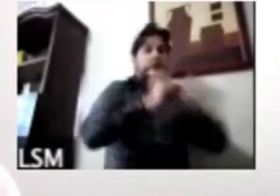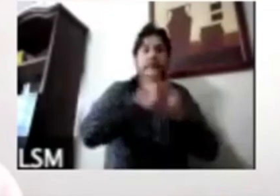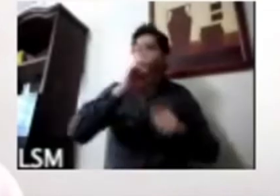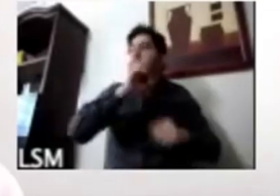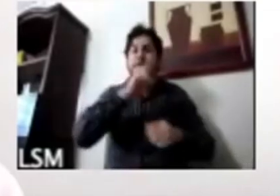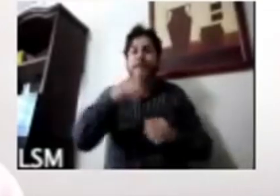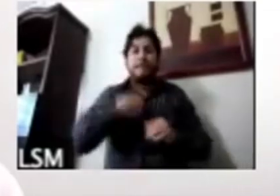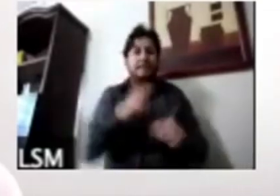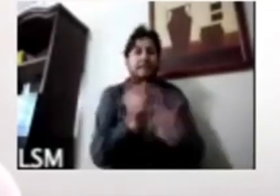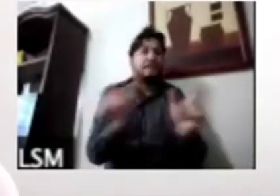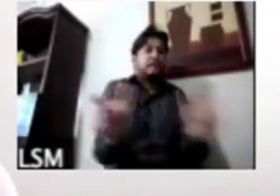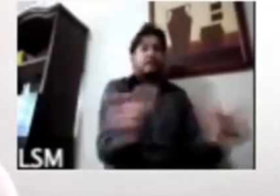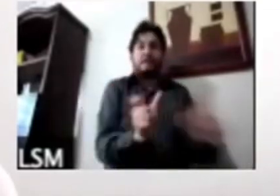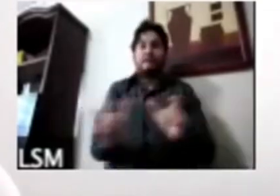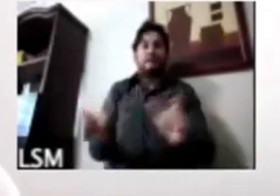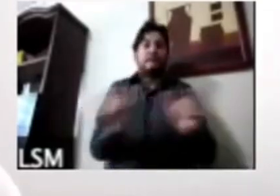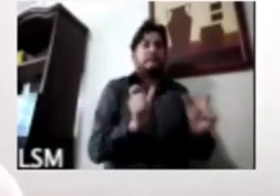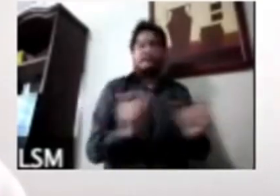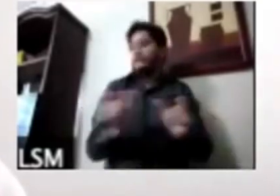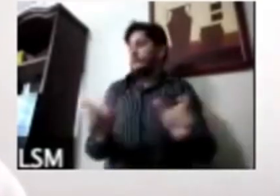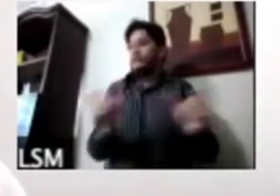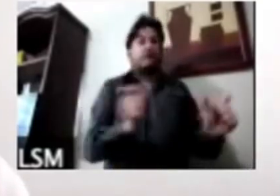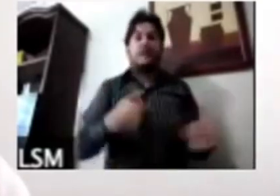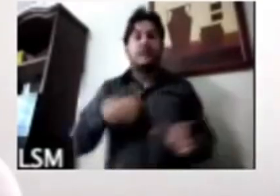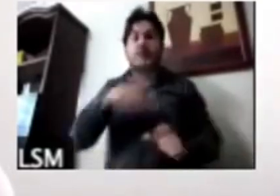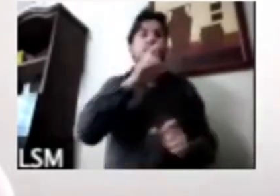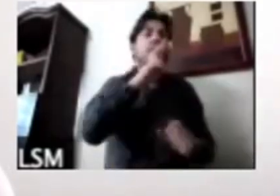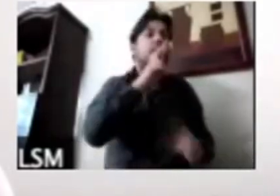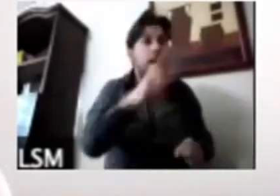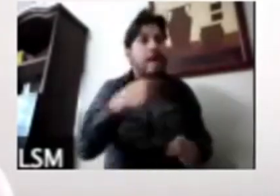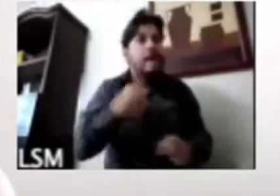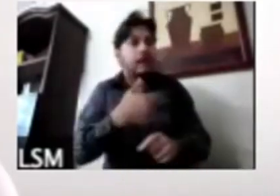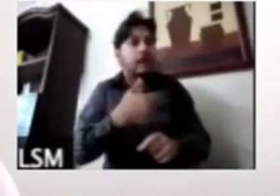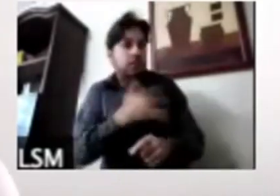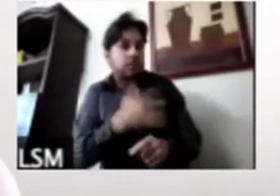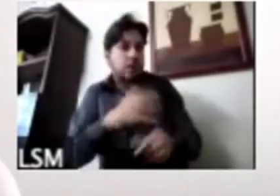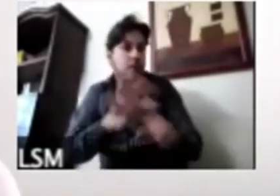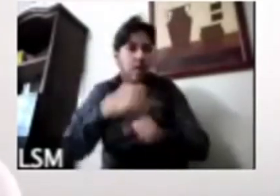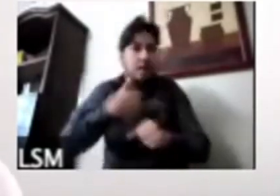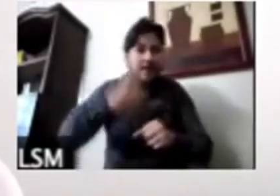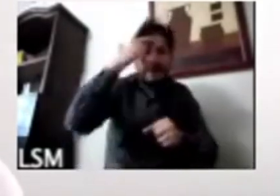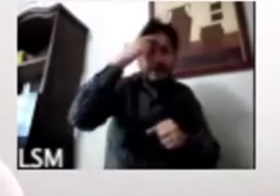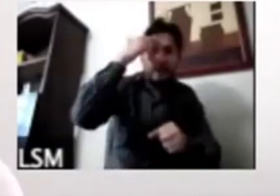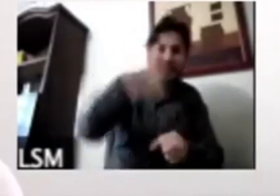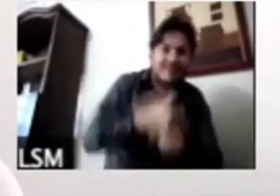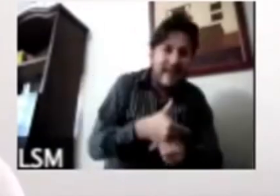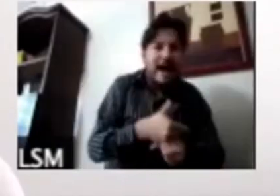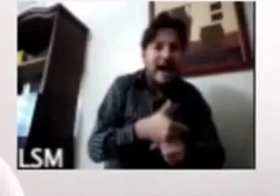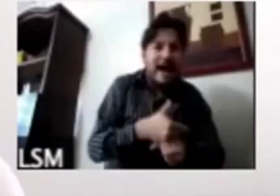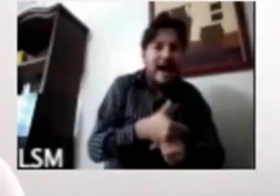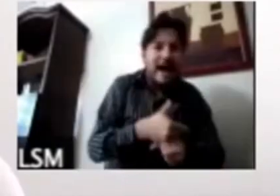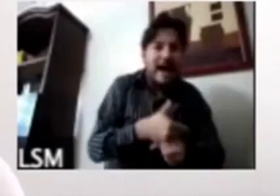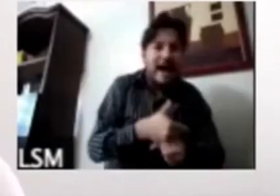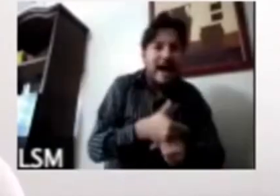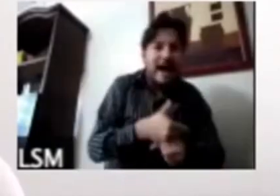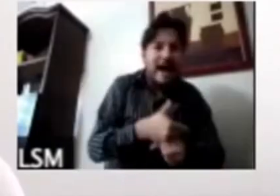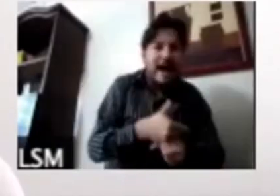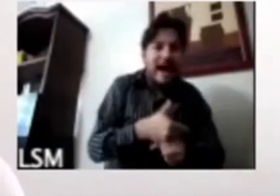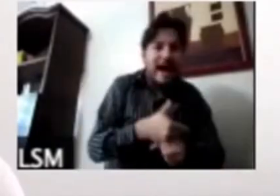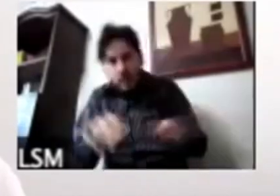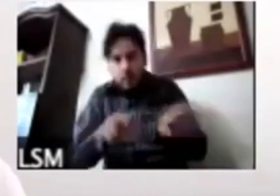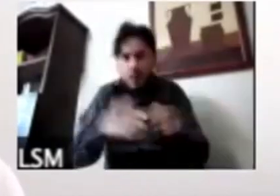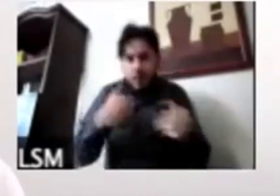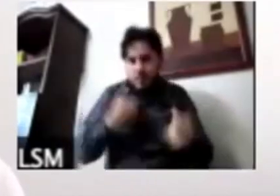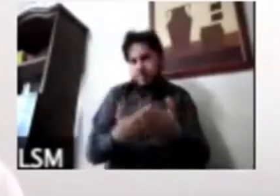y es una forma de obligar a todos a ser responsables claro que en México como comentábamos es